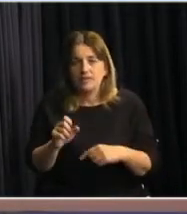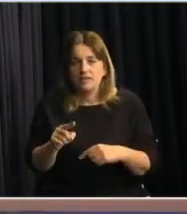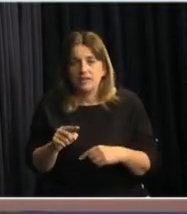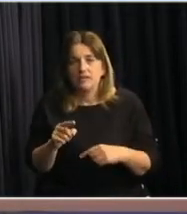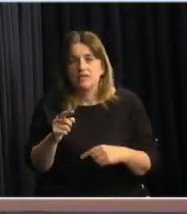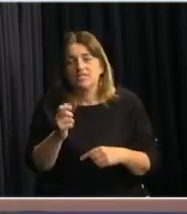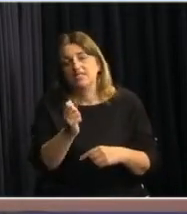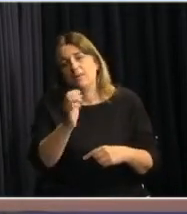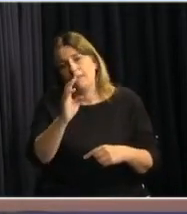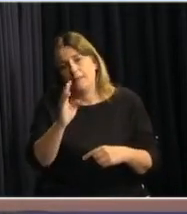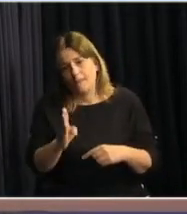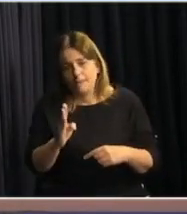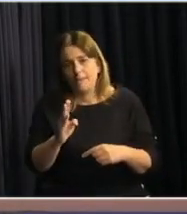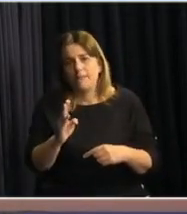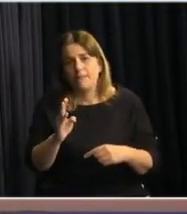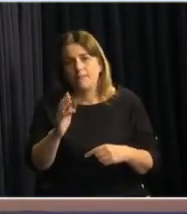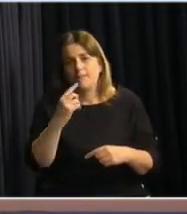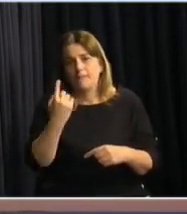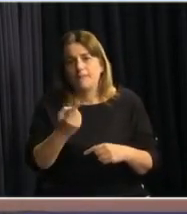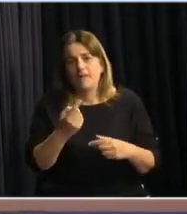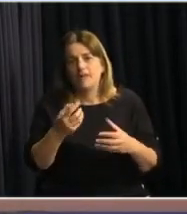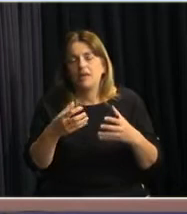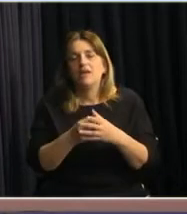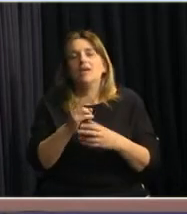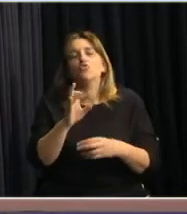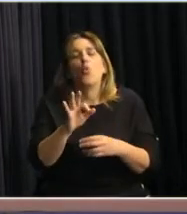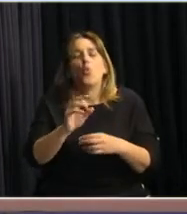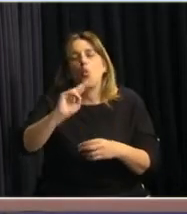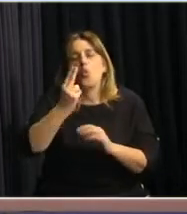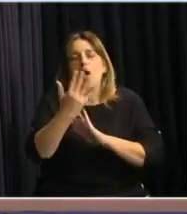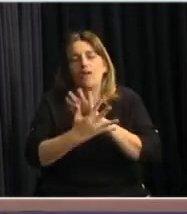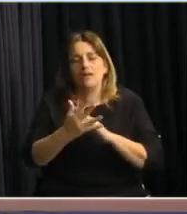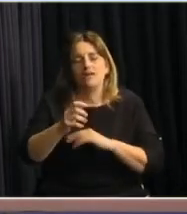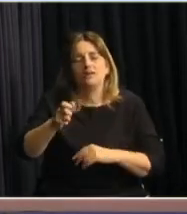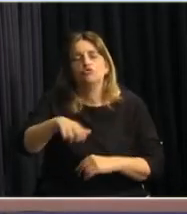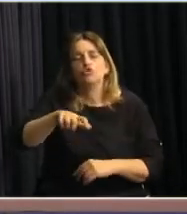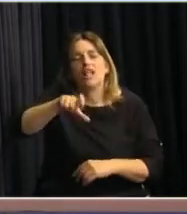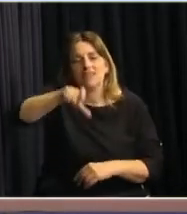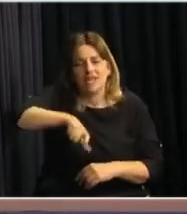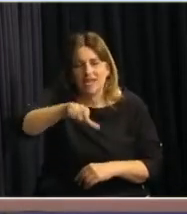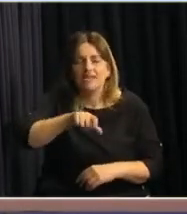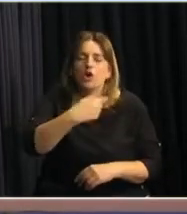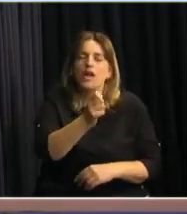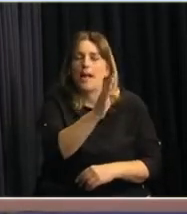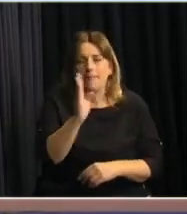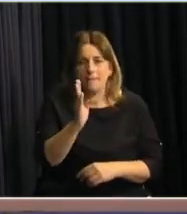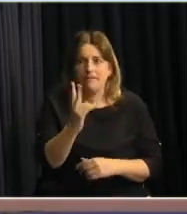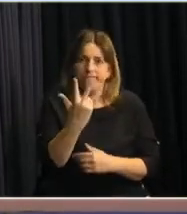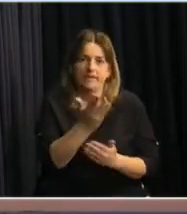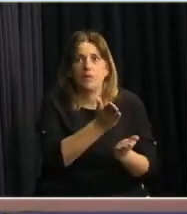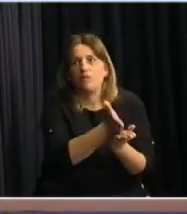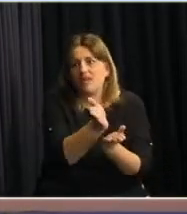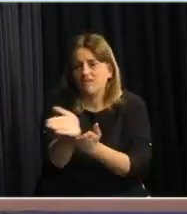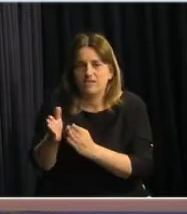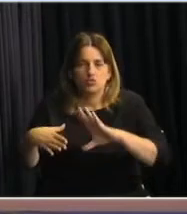AFAN-P, las TUS, las Tarjetas Uruguay Social y el nuevo instrumento de TUAP, esa